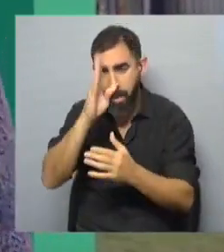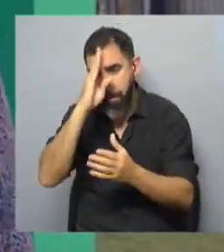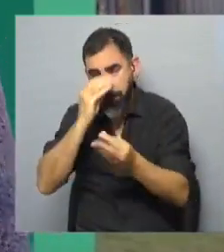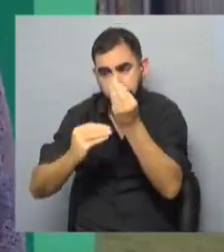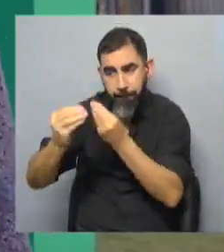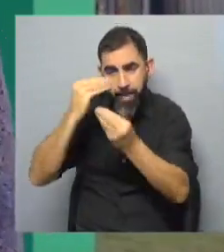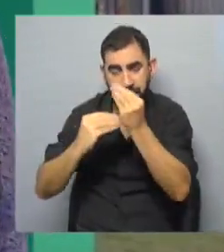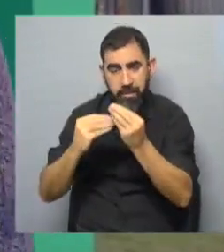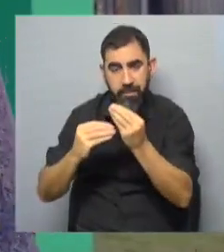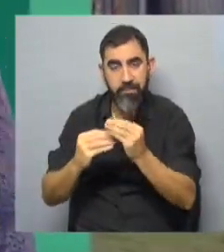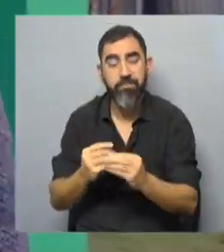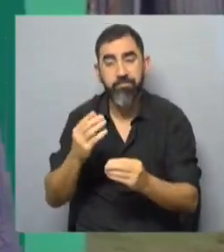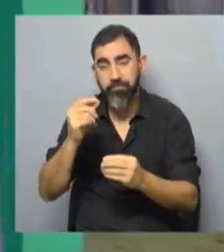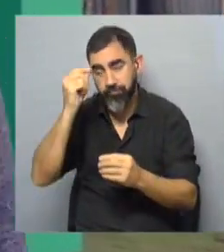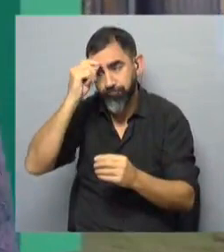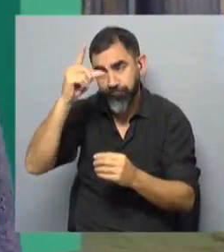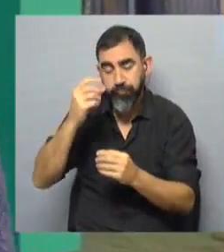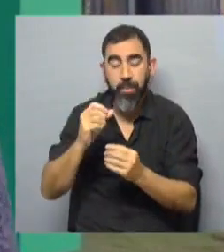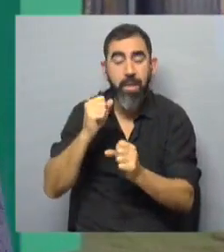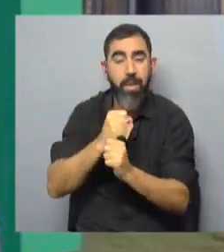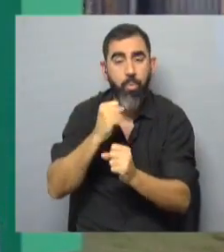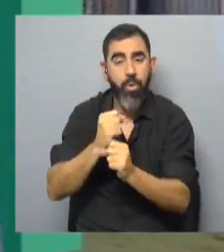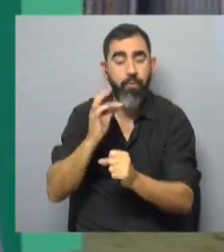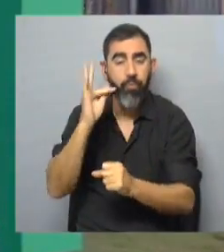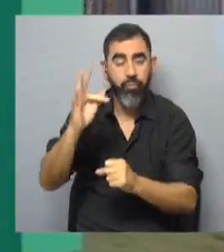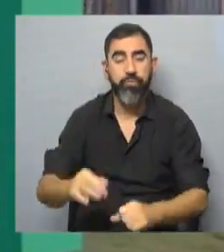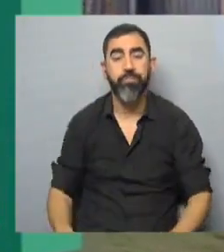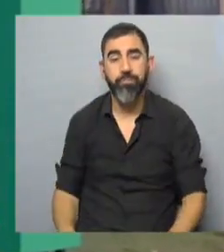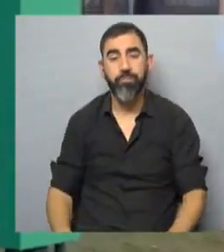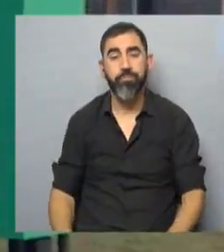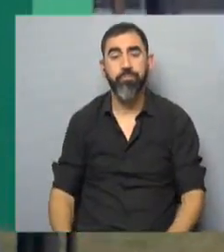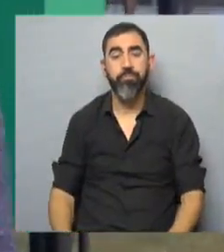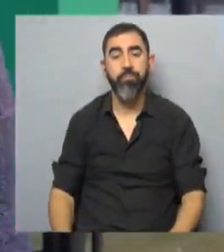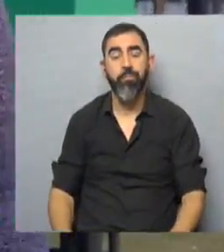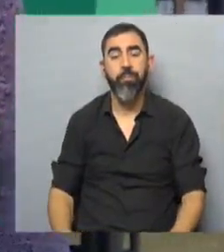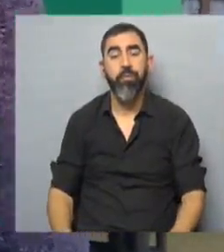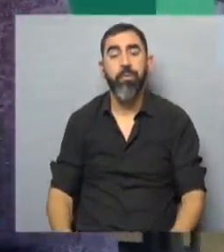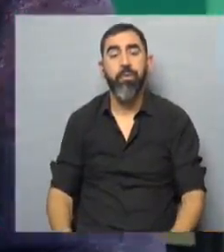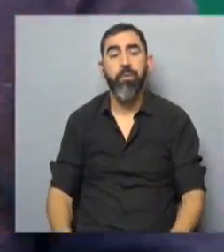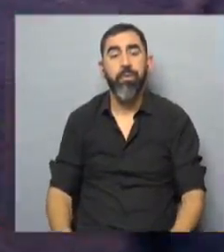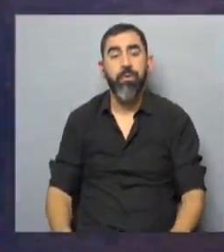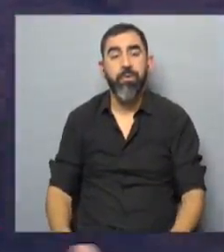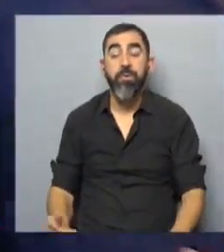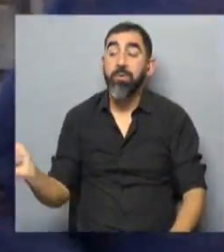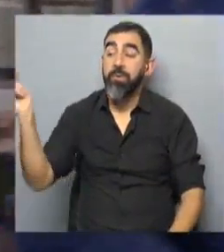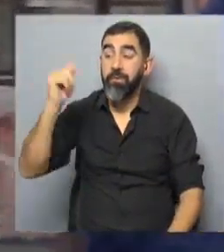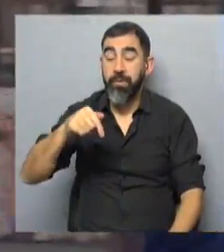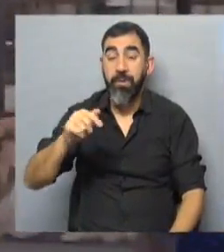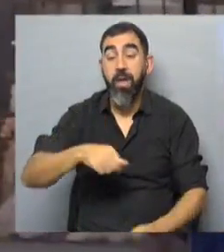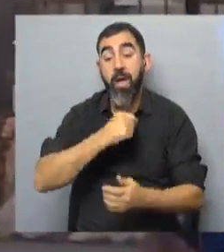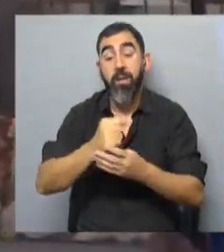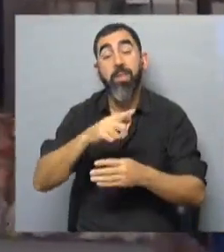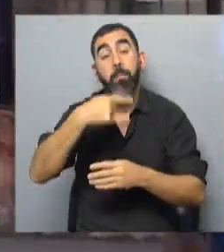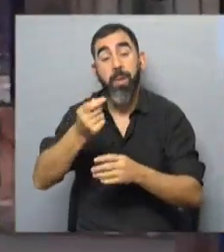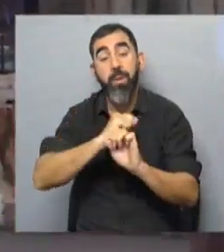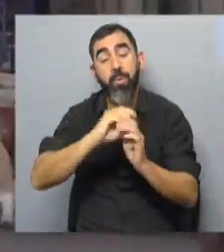y generar más saberes para el mundo laboral, ¿verdad? Muchísimas gracias, Pablo. A ustedes, muchas gracias por venir. Acercarse aquí hasta mañana, está